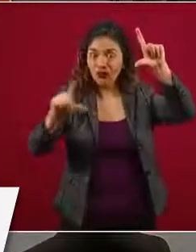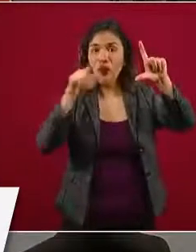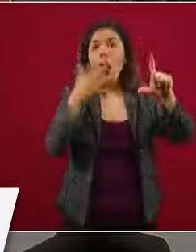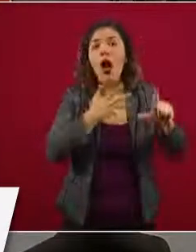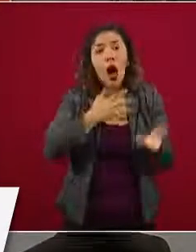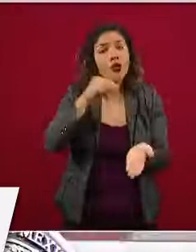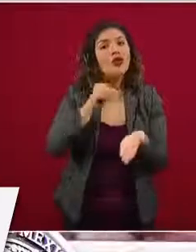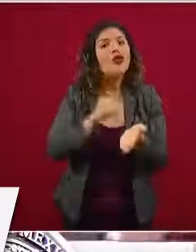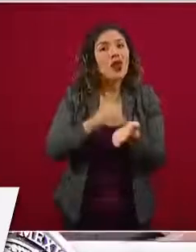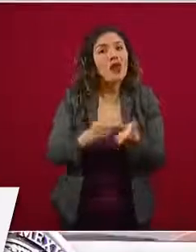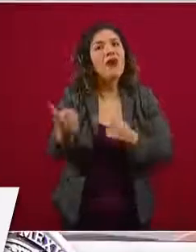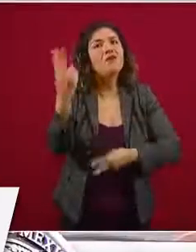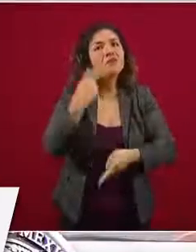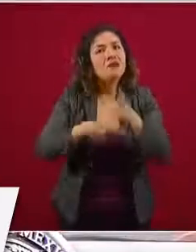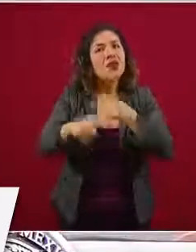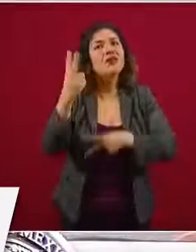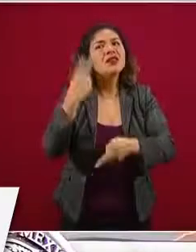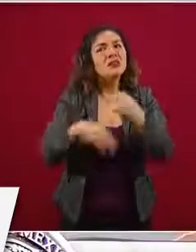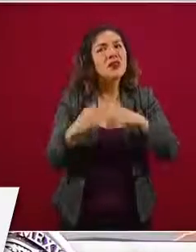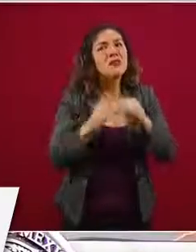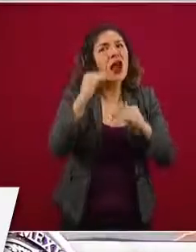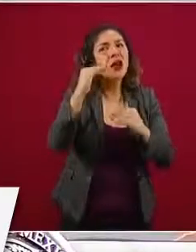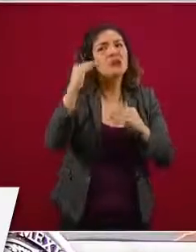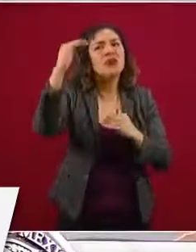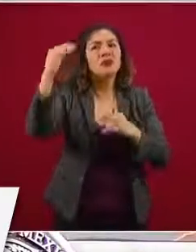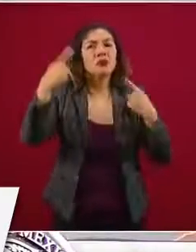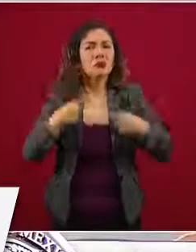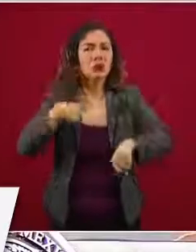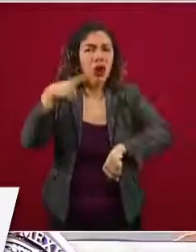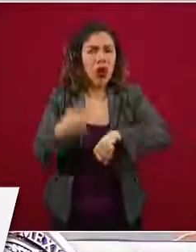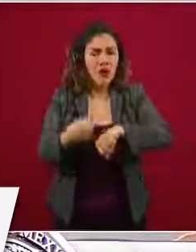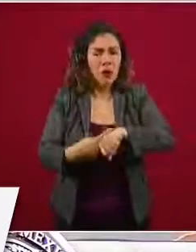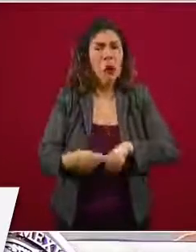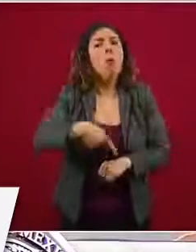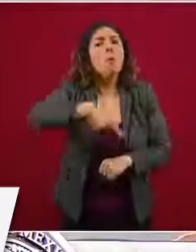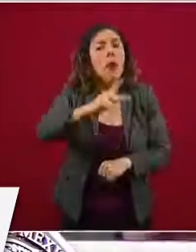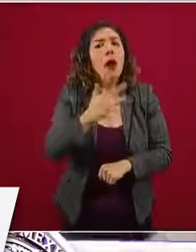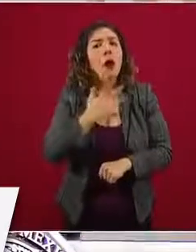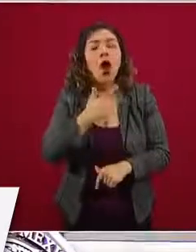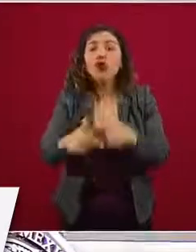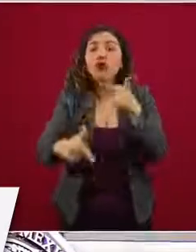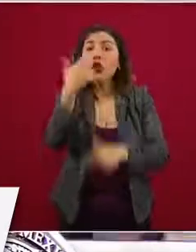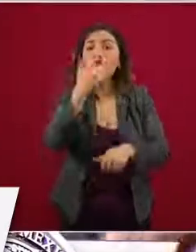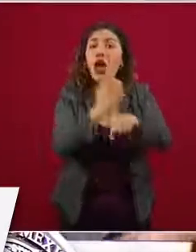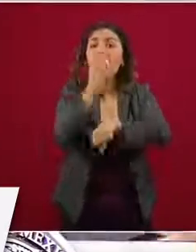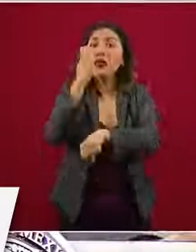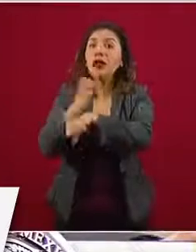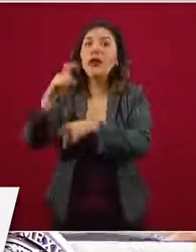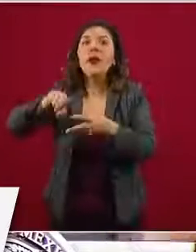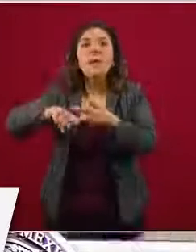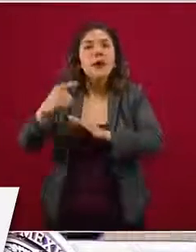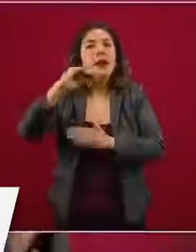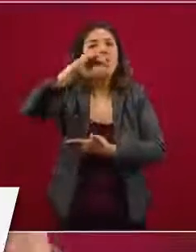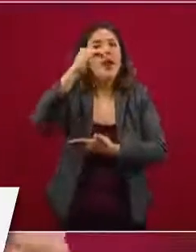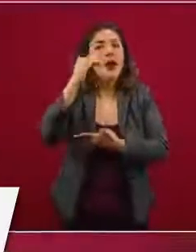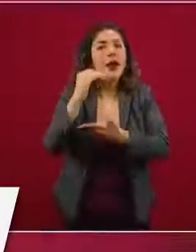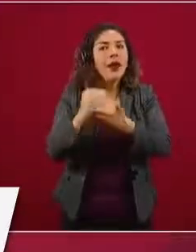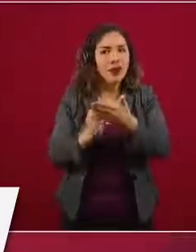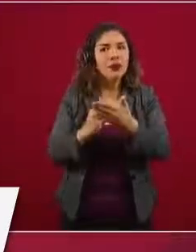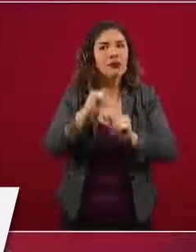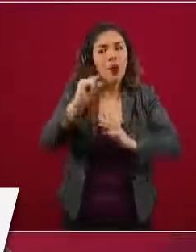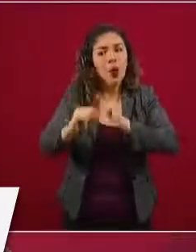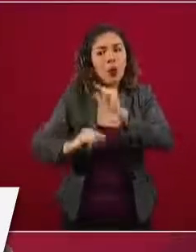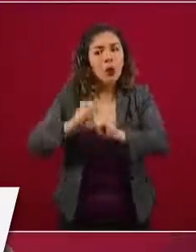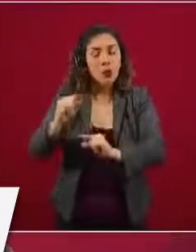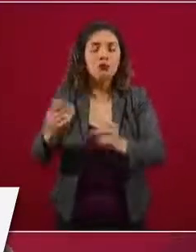incremento en el número diario de casos, pero hay 12 que ya tienen una disminución progresiva y las hemos ido